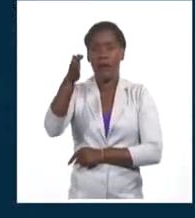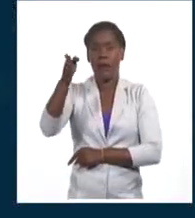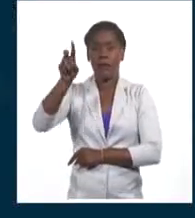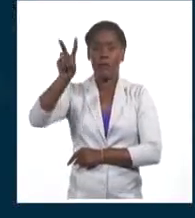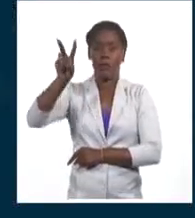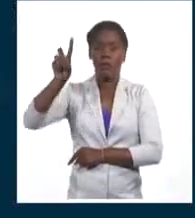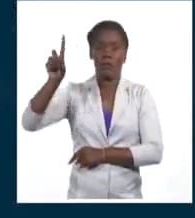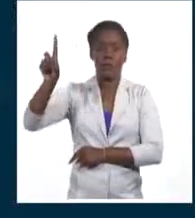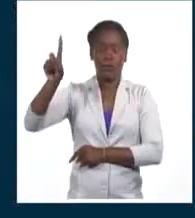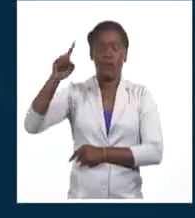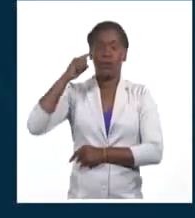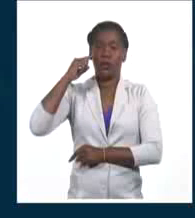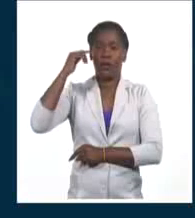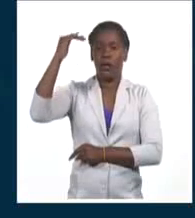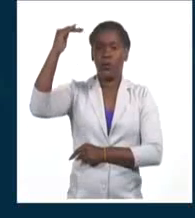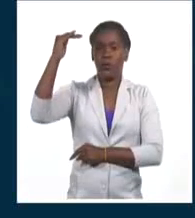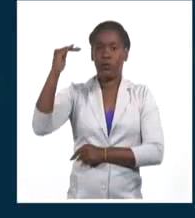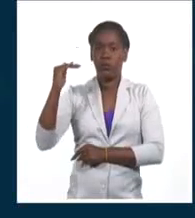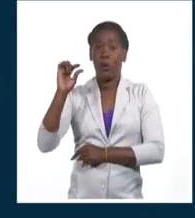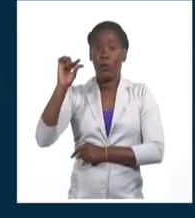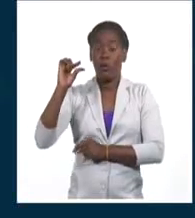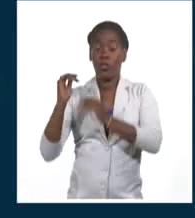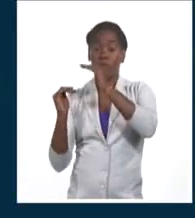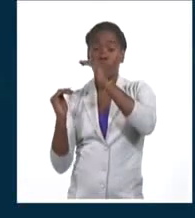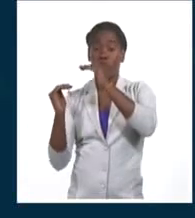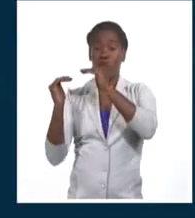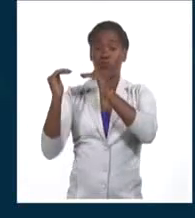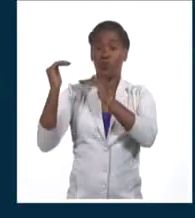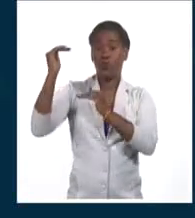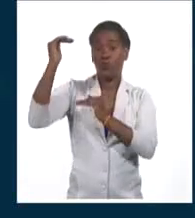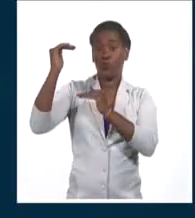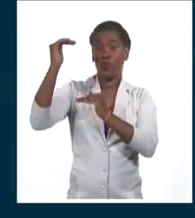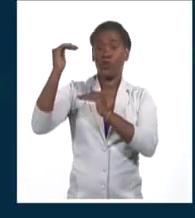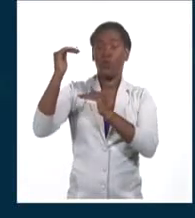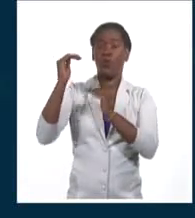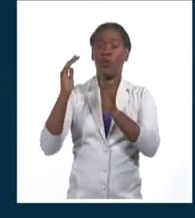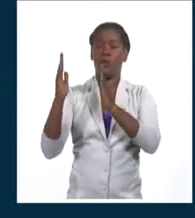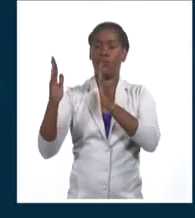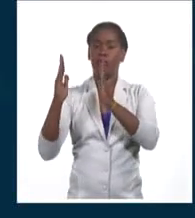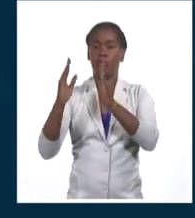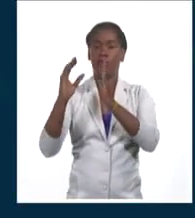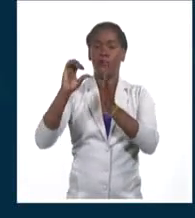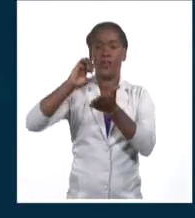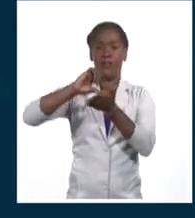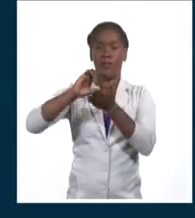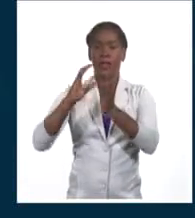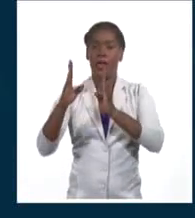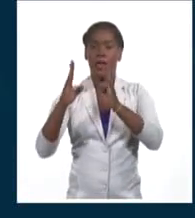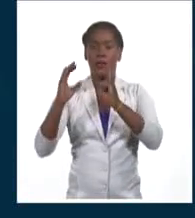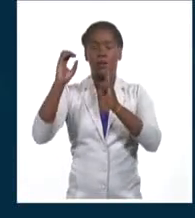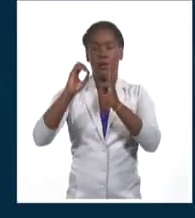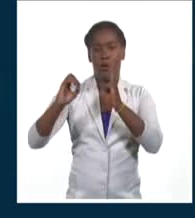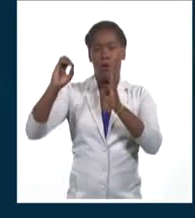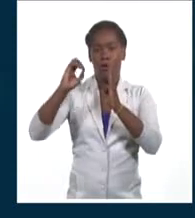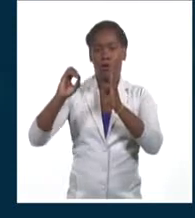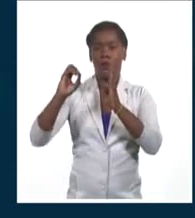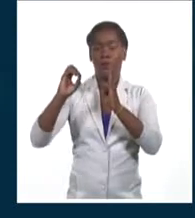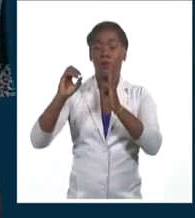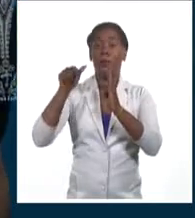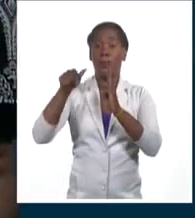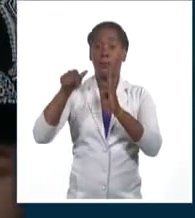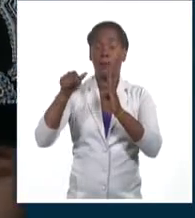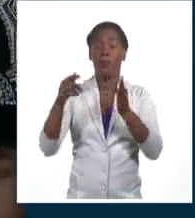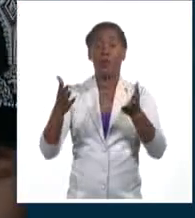21 grados celsius, pueden ser inferiores en algunas localidades del interior y superiores en zonas costeras. Y el día será nuevamente